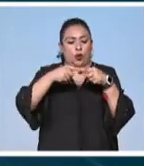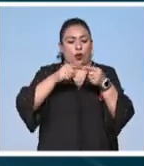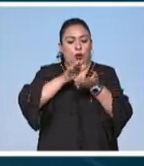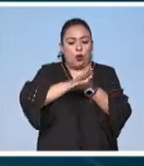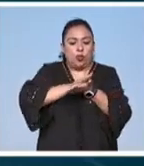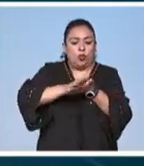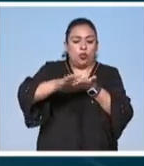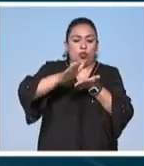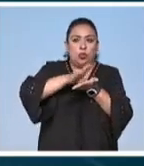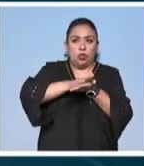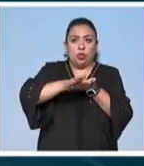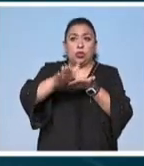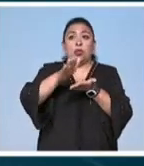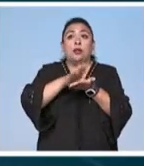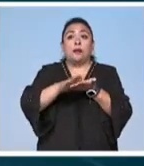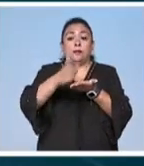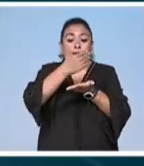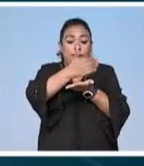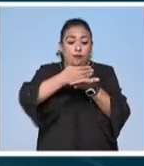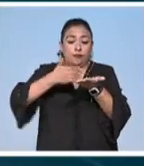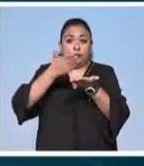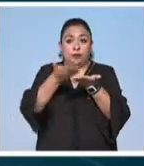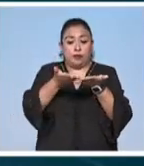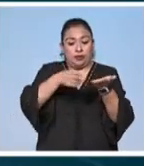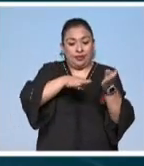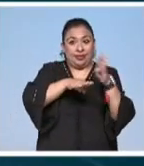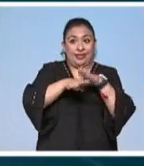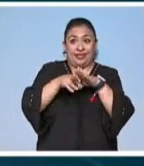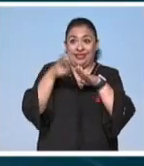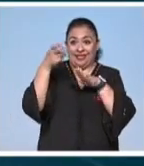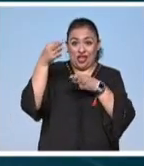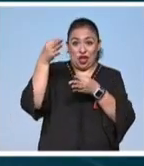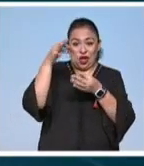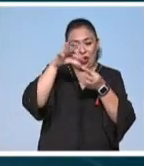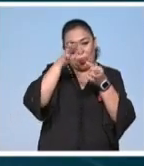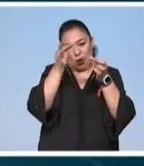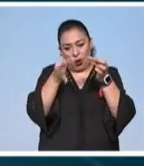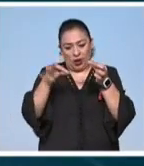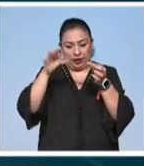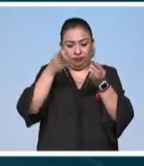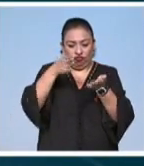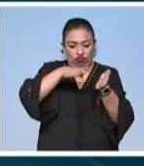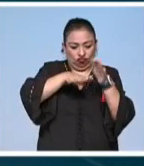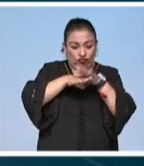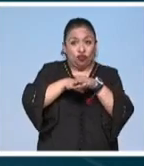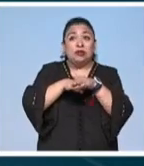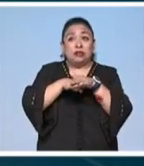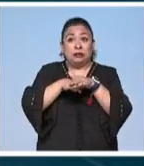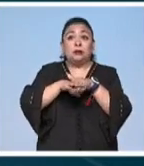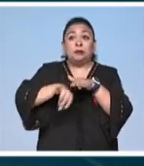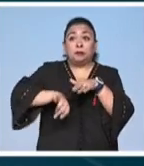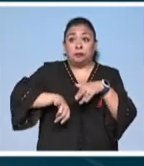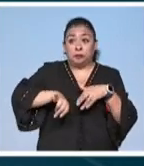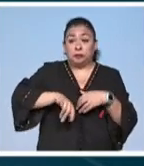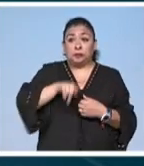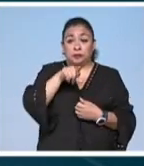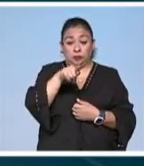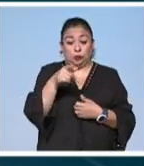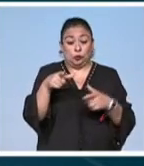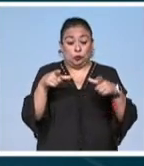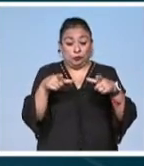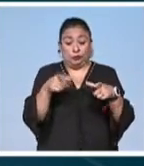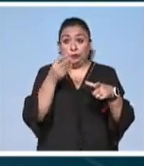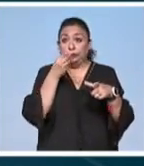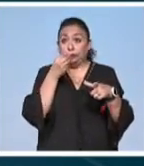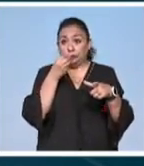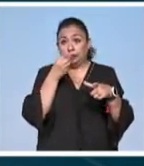estirando y los cortan y los envuelven en estas hojitas y parte lo interesante de este platillo